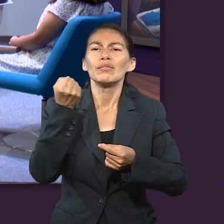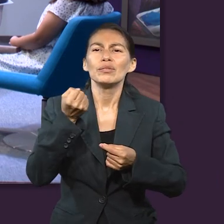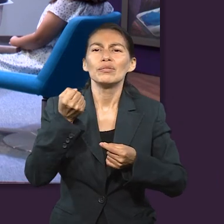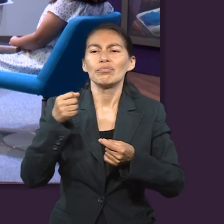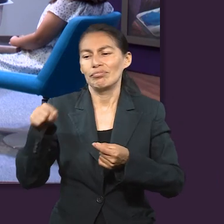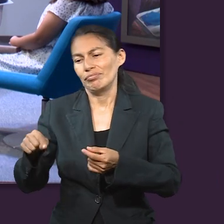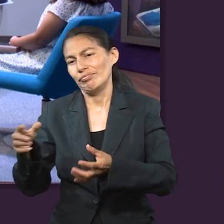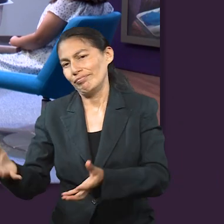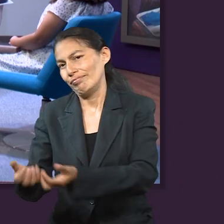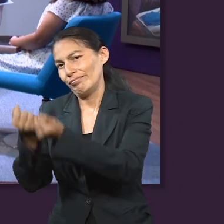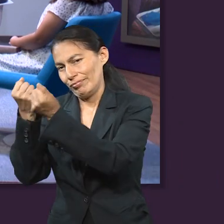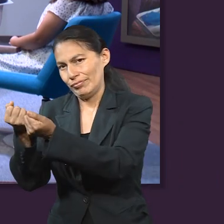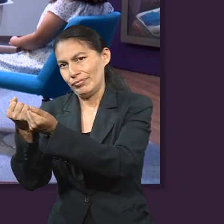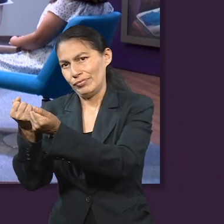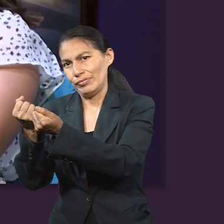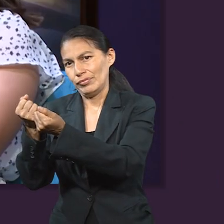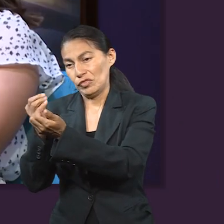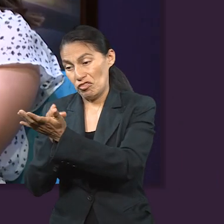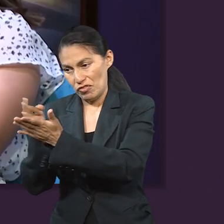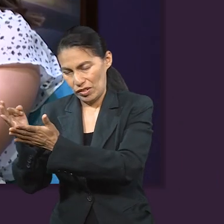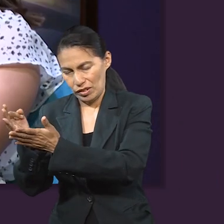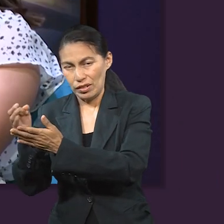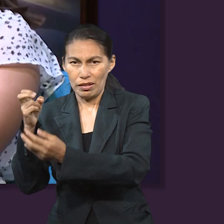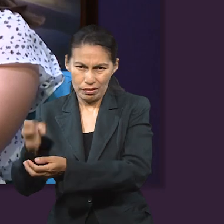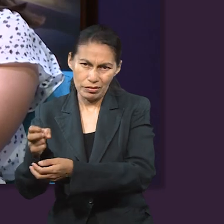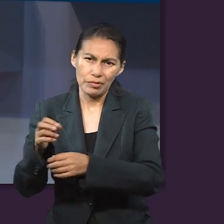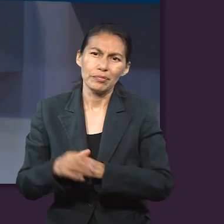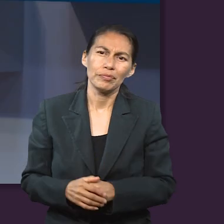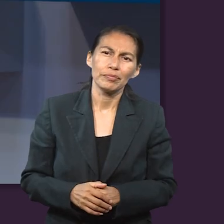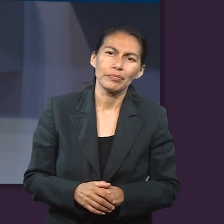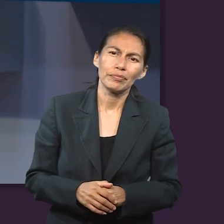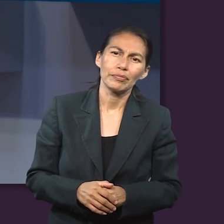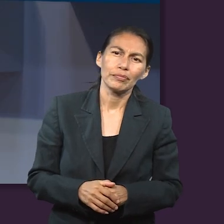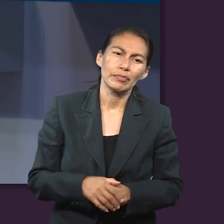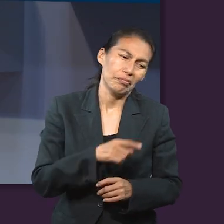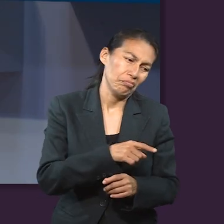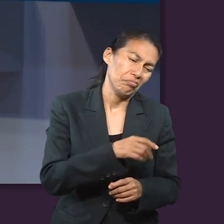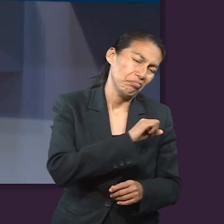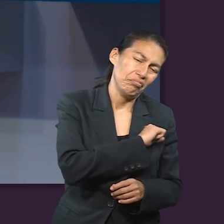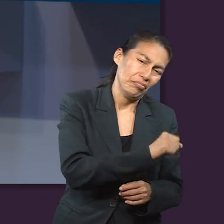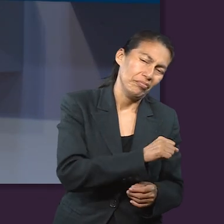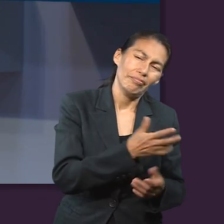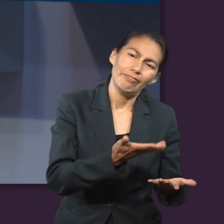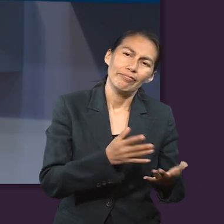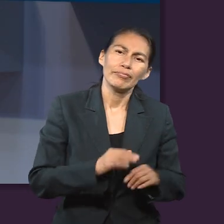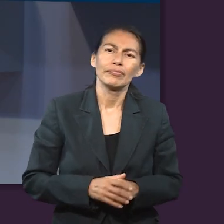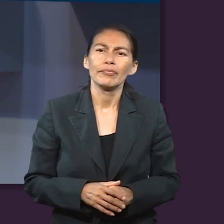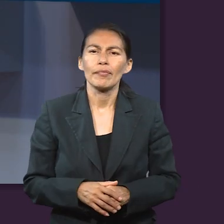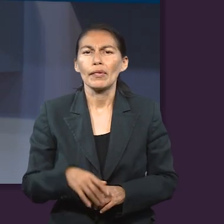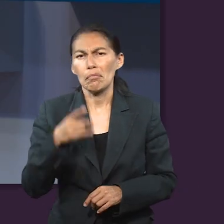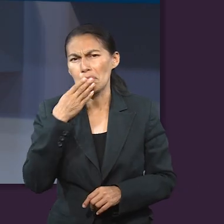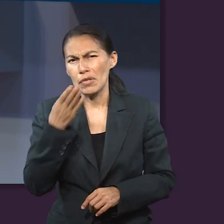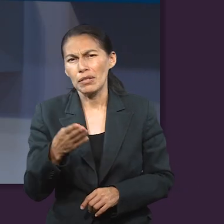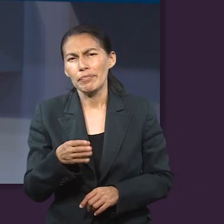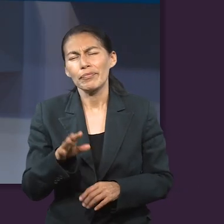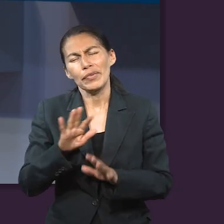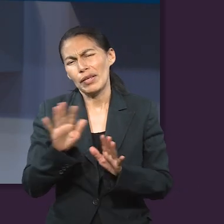salvos o no en el marco del gran conflicto. Muy interesante esta parte de la lección, el comentario.